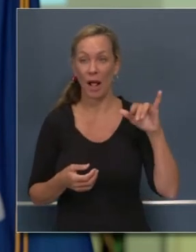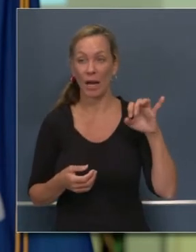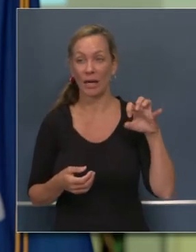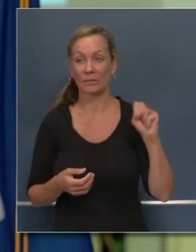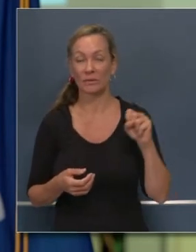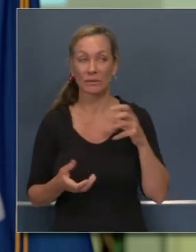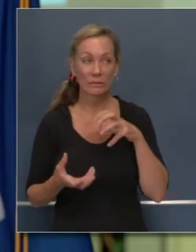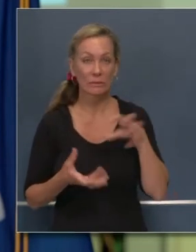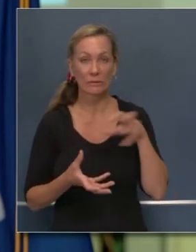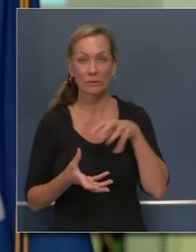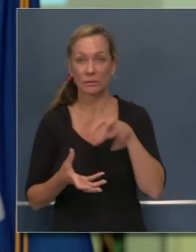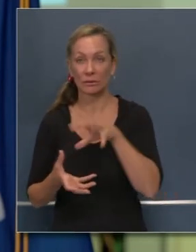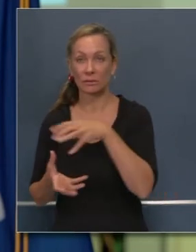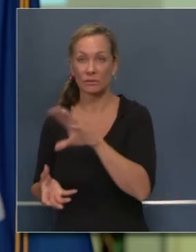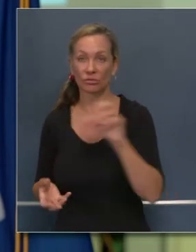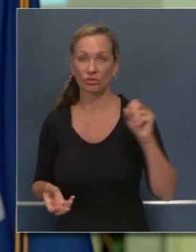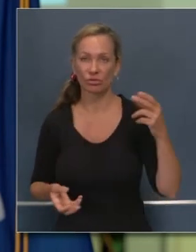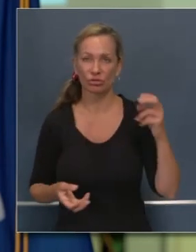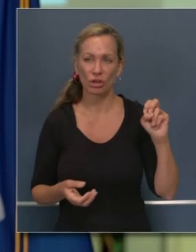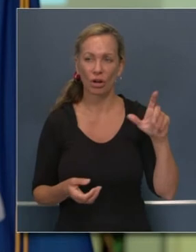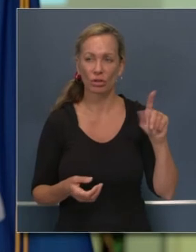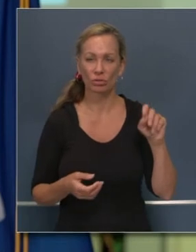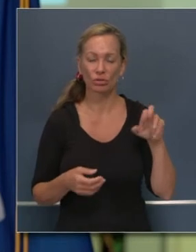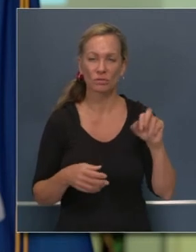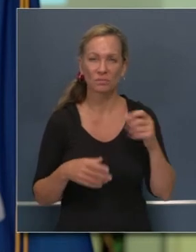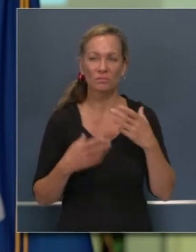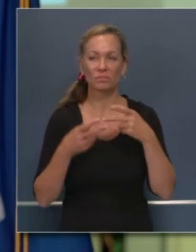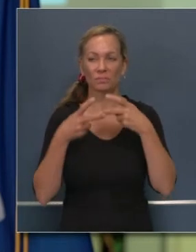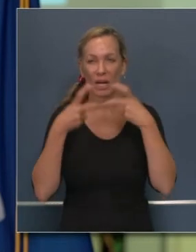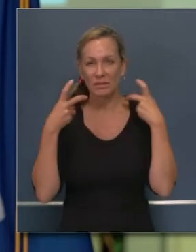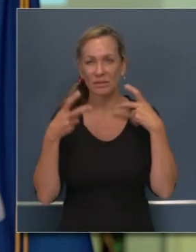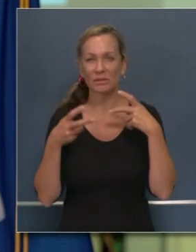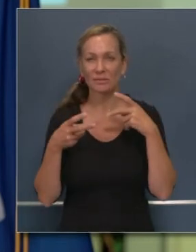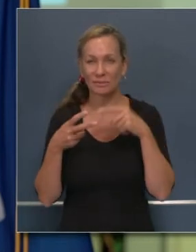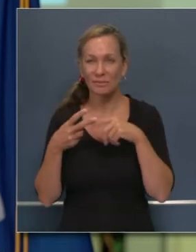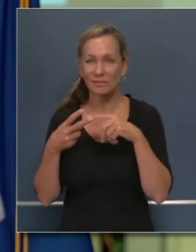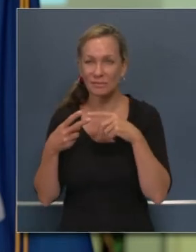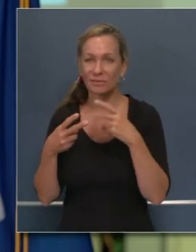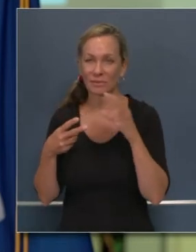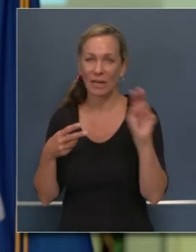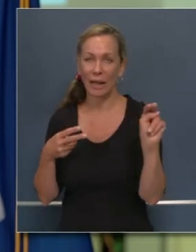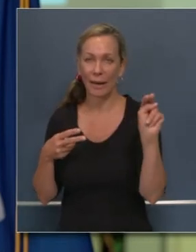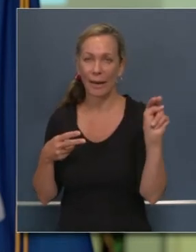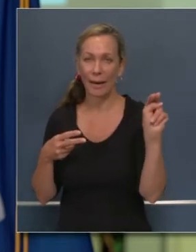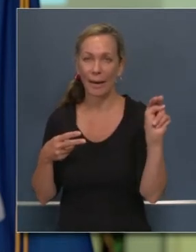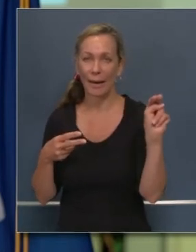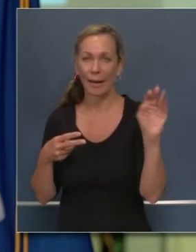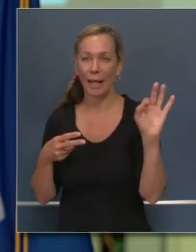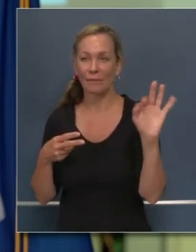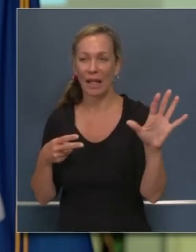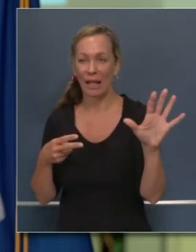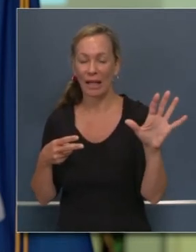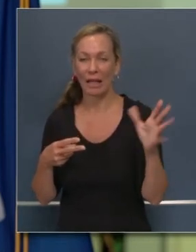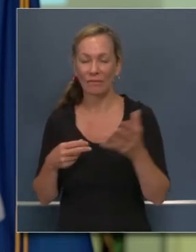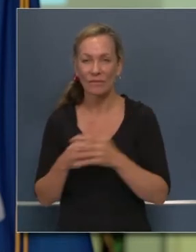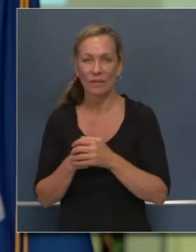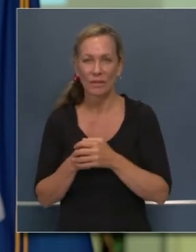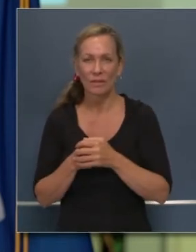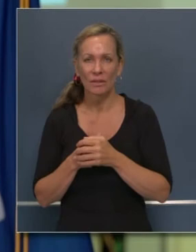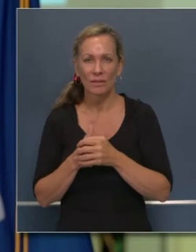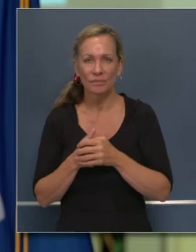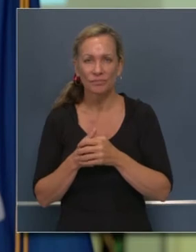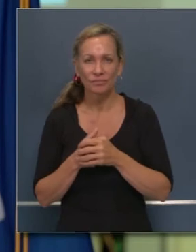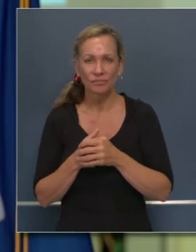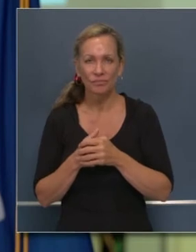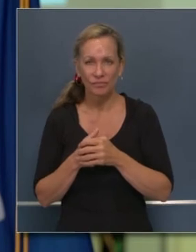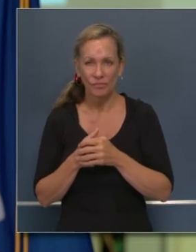necesita y lo que tiene mascarillas de cirugía o N95 para no quedemos simplemente con lo que hemos tenido hasta ahora, que son mascarillas